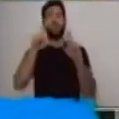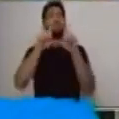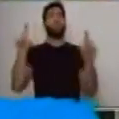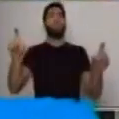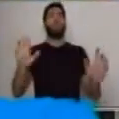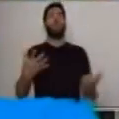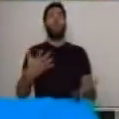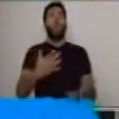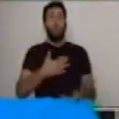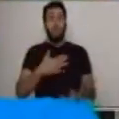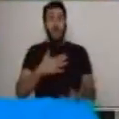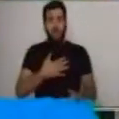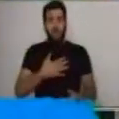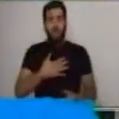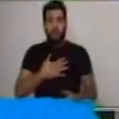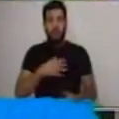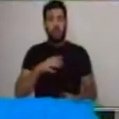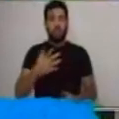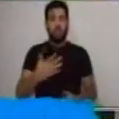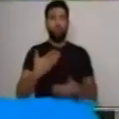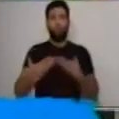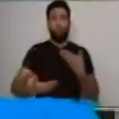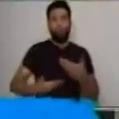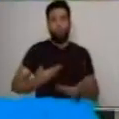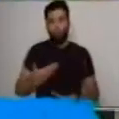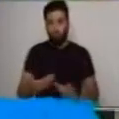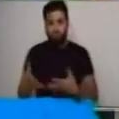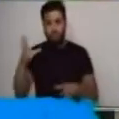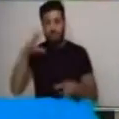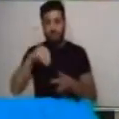generosidad en el estanque.